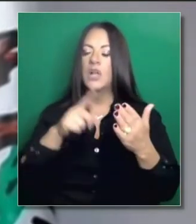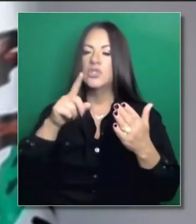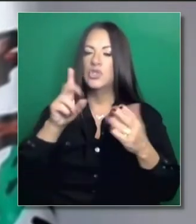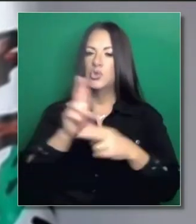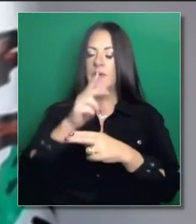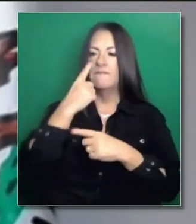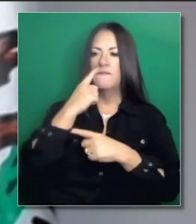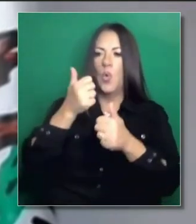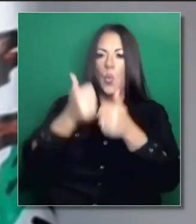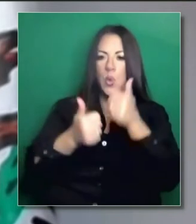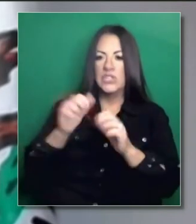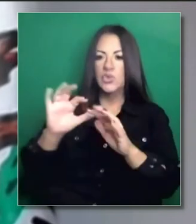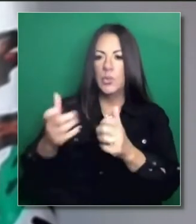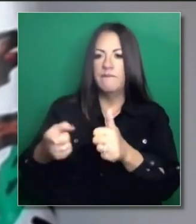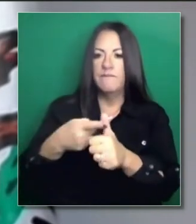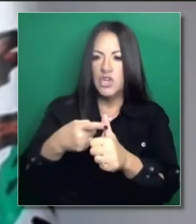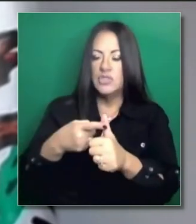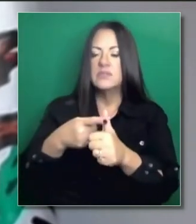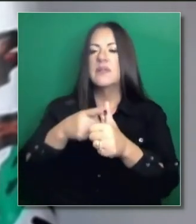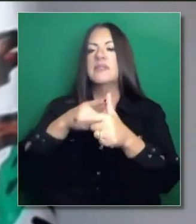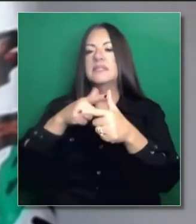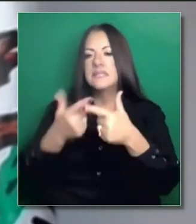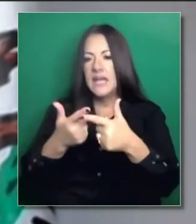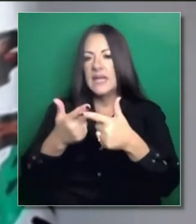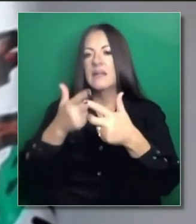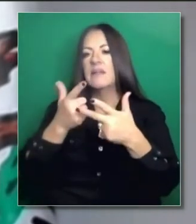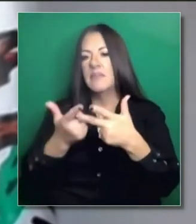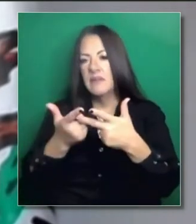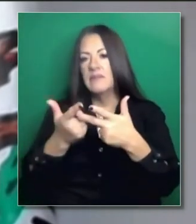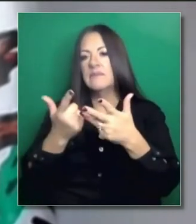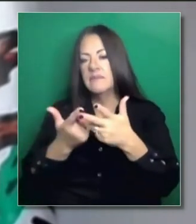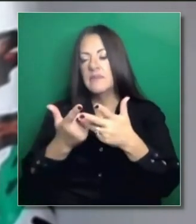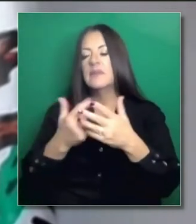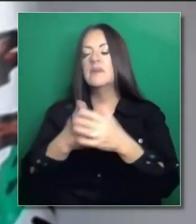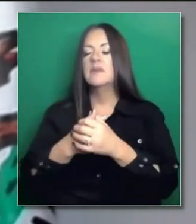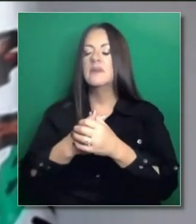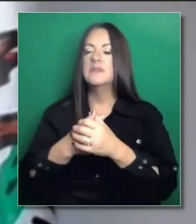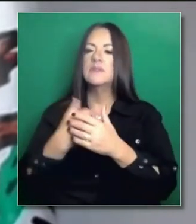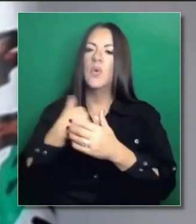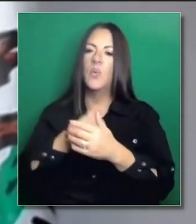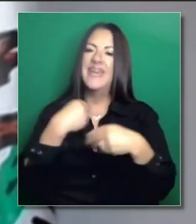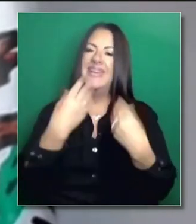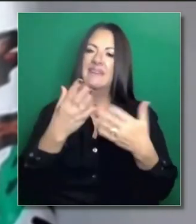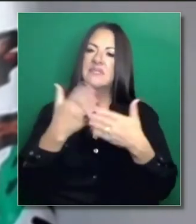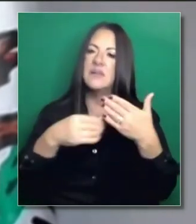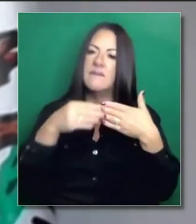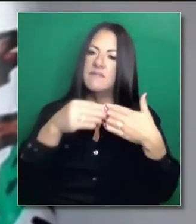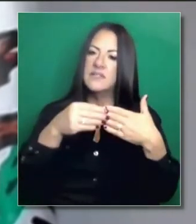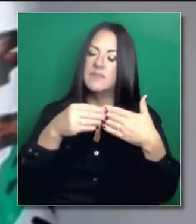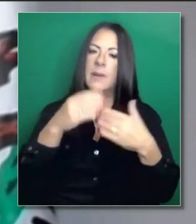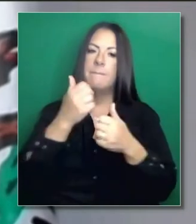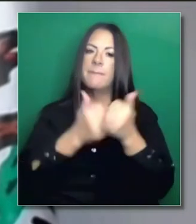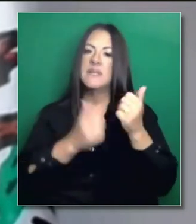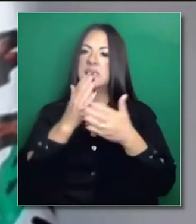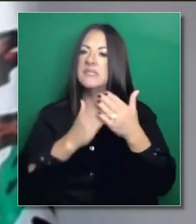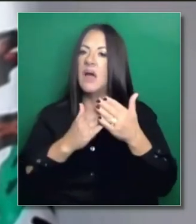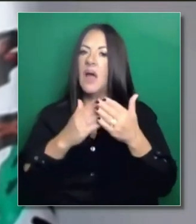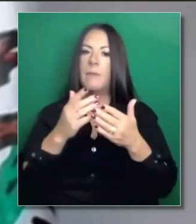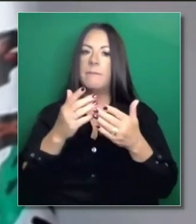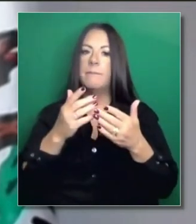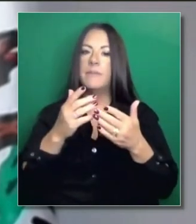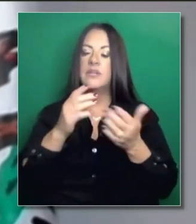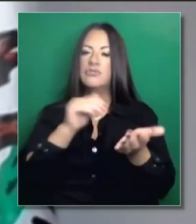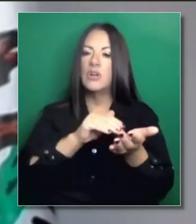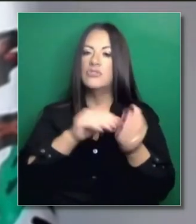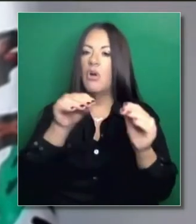trabajando sobre esos dos frentes. Queremos aclarar la guía que ya está a disposición para que los que suministran vacunas